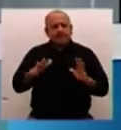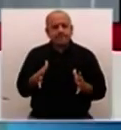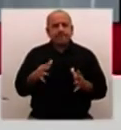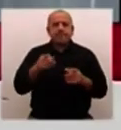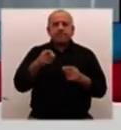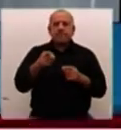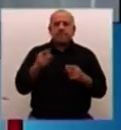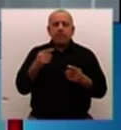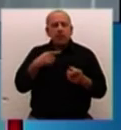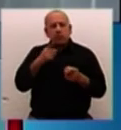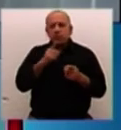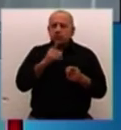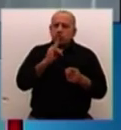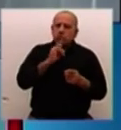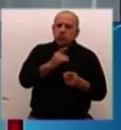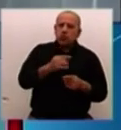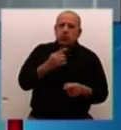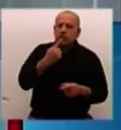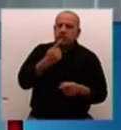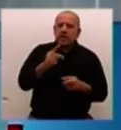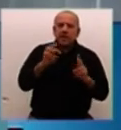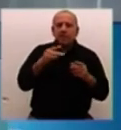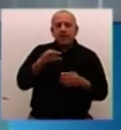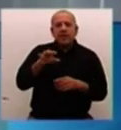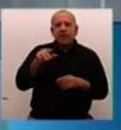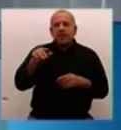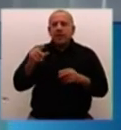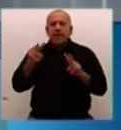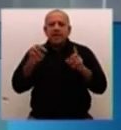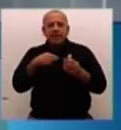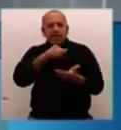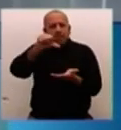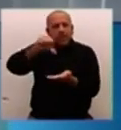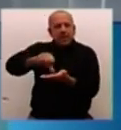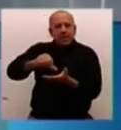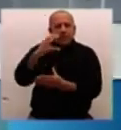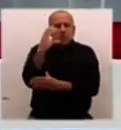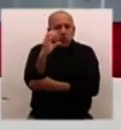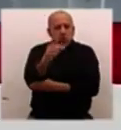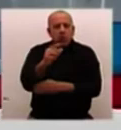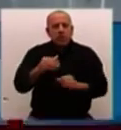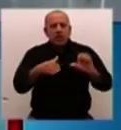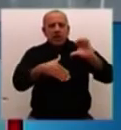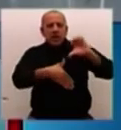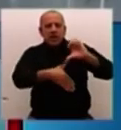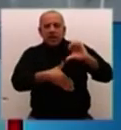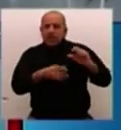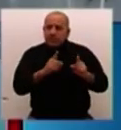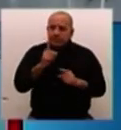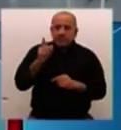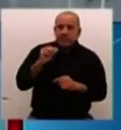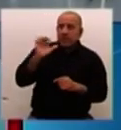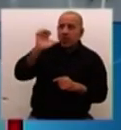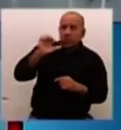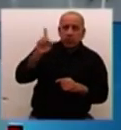produce, como tú decías, la elección de la persona, del país, de la región, como fue el premio a la Unión Europea, que es la primera vez que no se